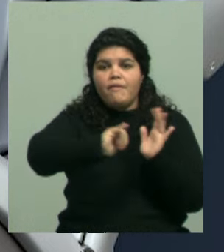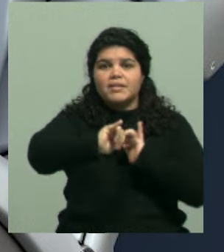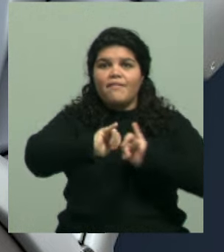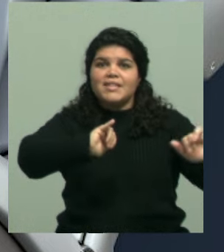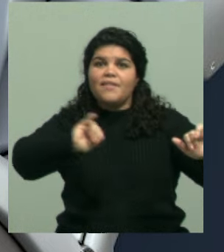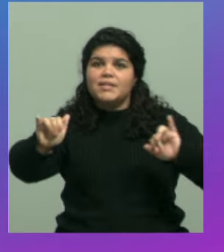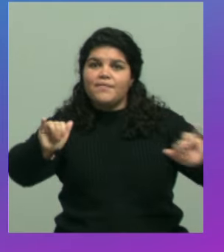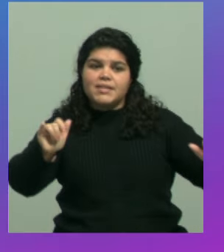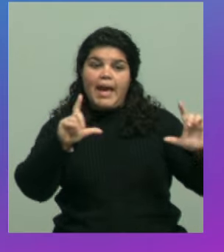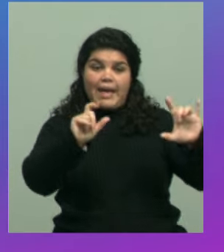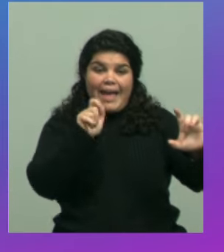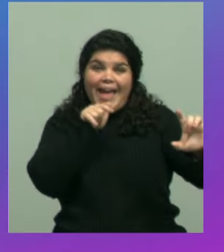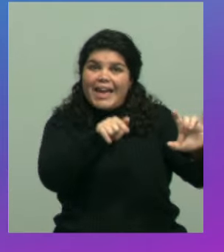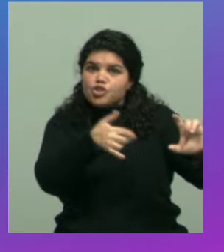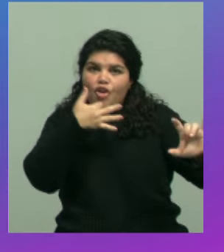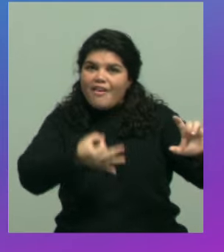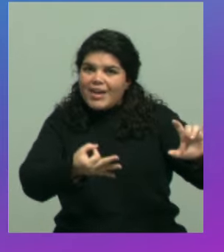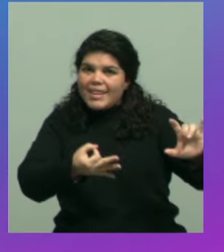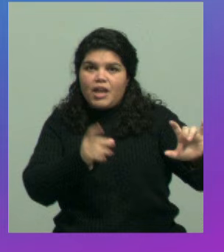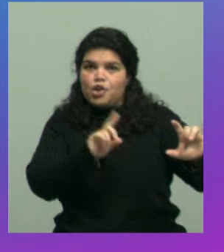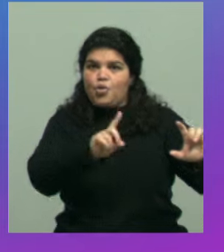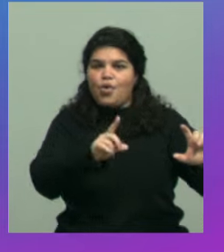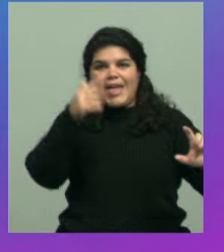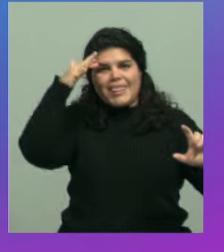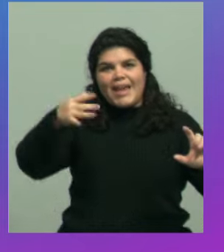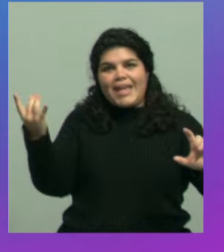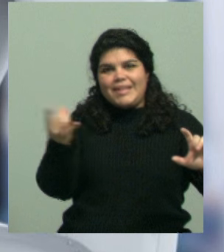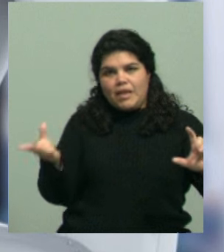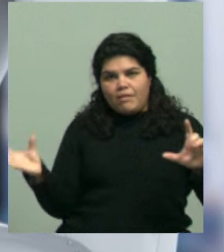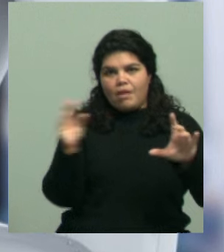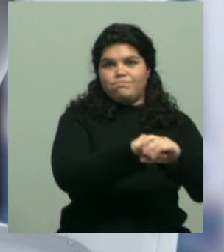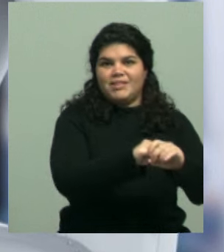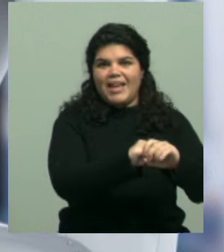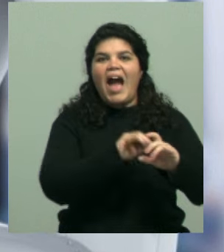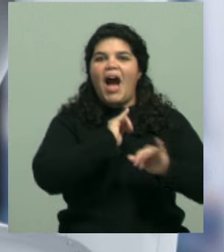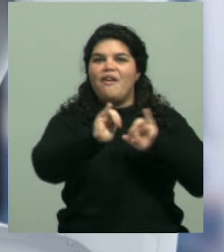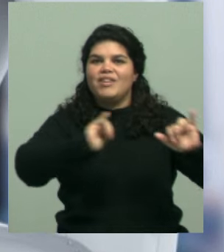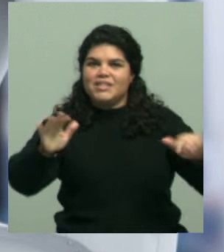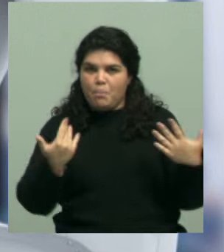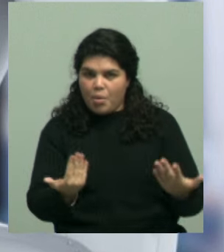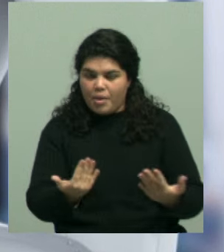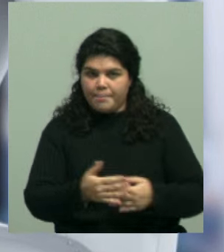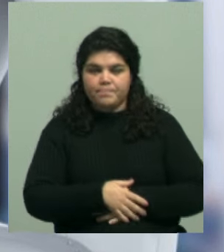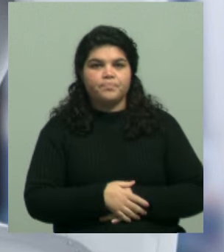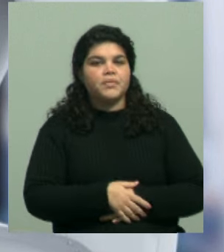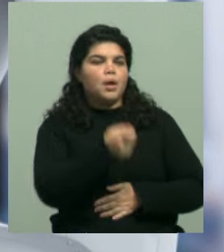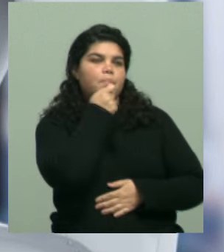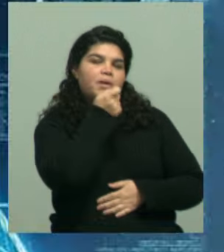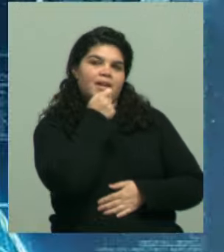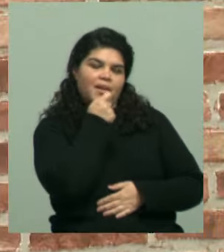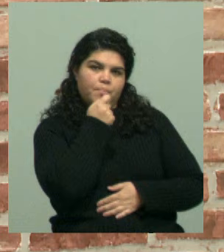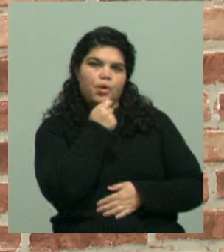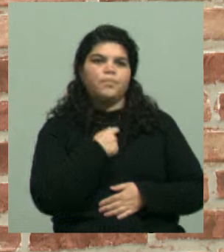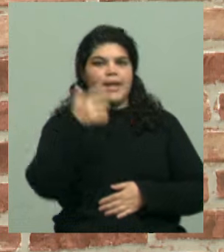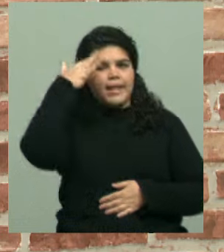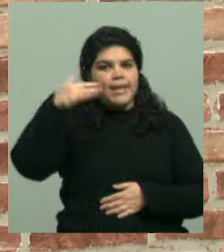Sí, esto que vas a consumir ahora está hecho a través de una inteligencia artificial. Ahora la pregunta es, si yo hago una imagen de inteligencia artificial y se me ocurre no poner que está